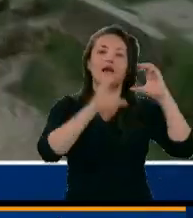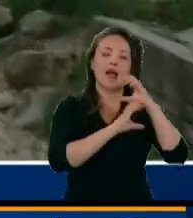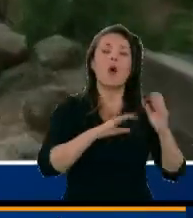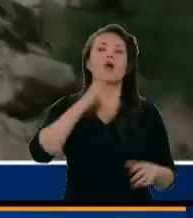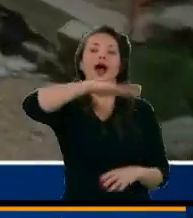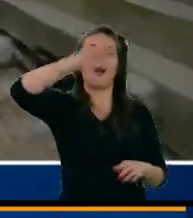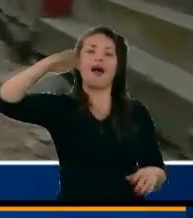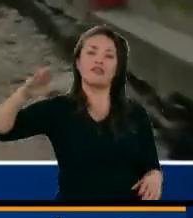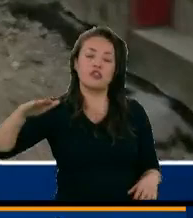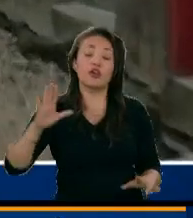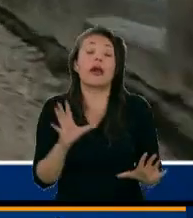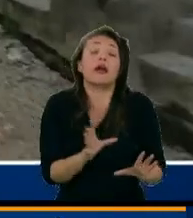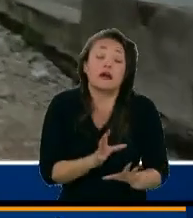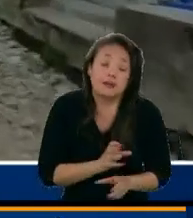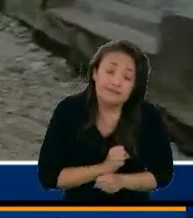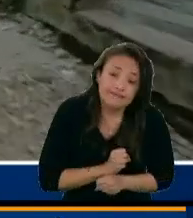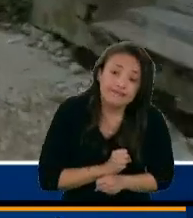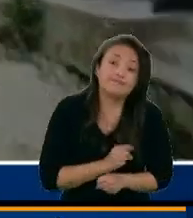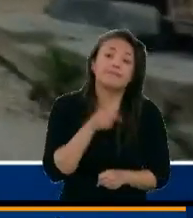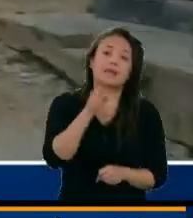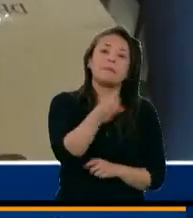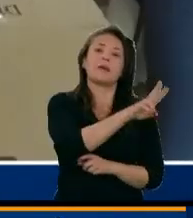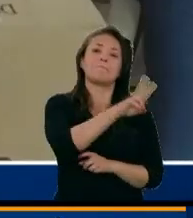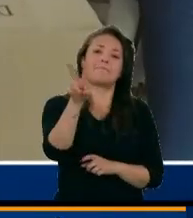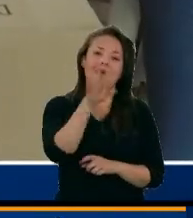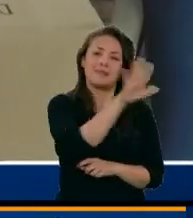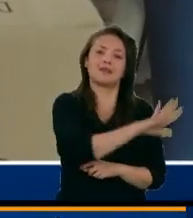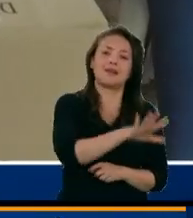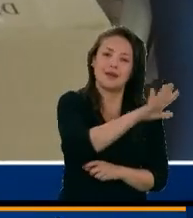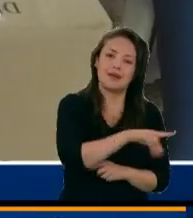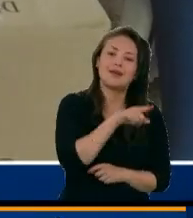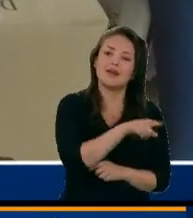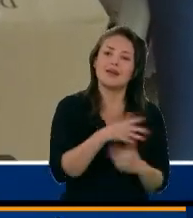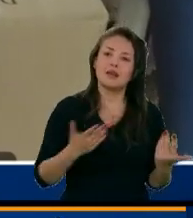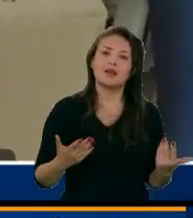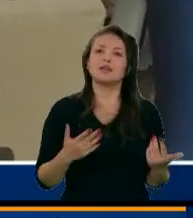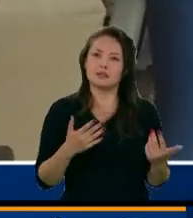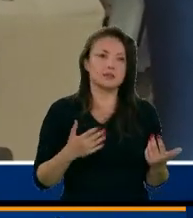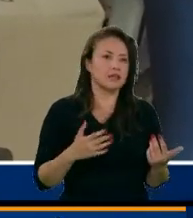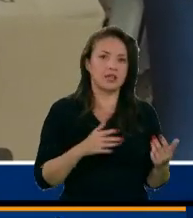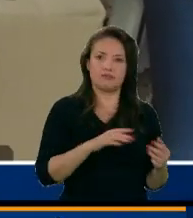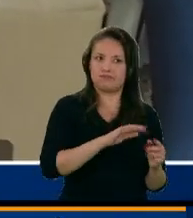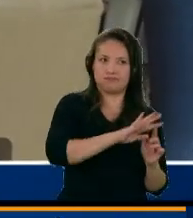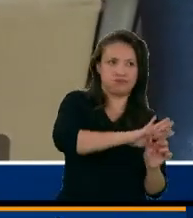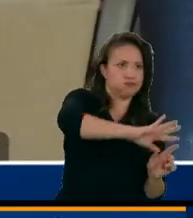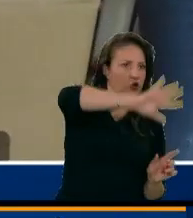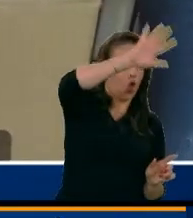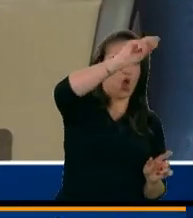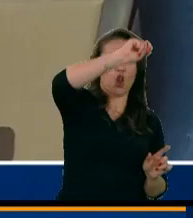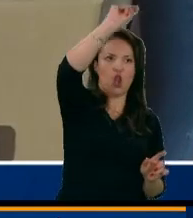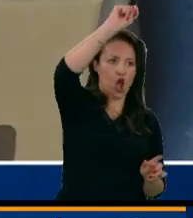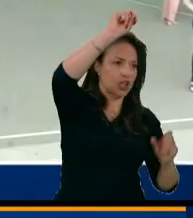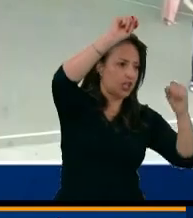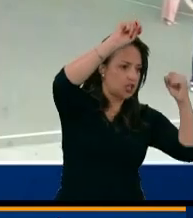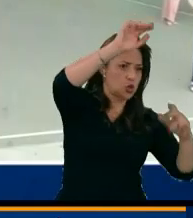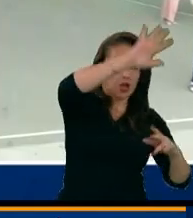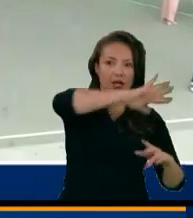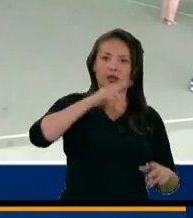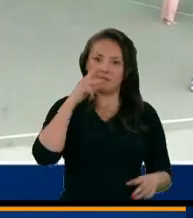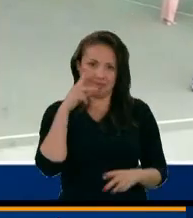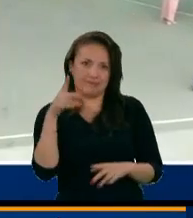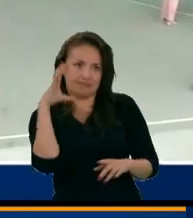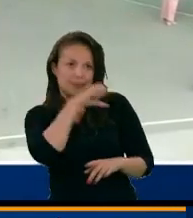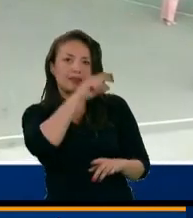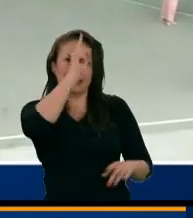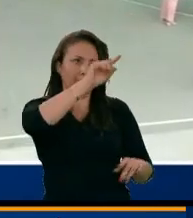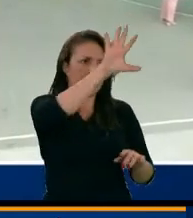Antioquia y lamentablemente el Valle del Cauca, que de punta a punta norte del valle, y también si ustedes se dan cuenta